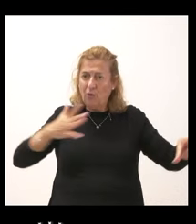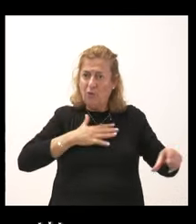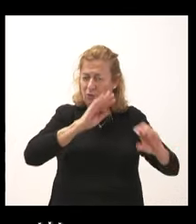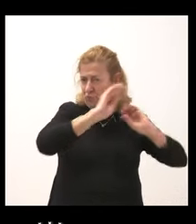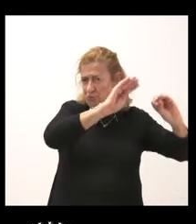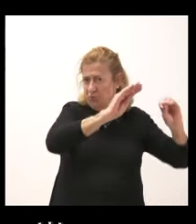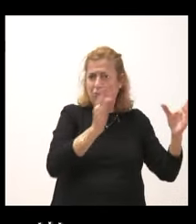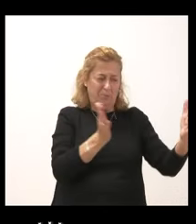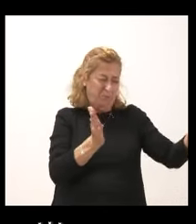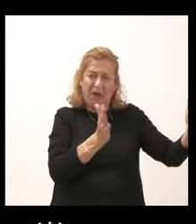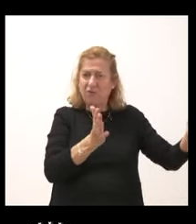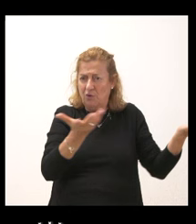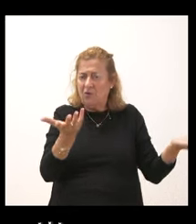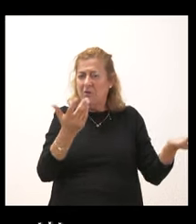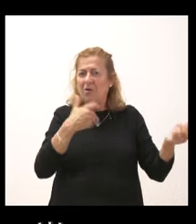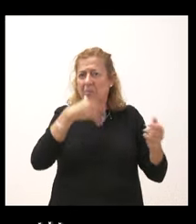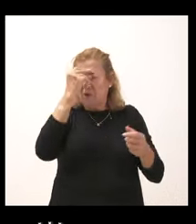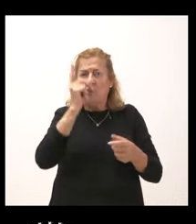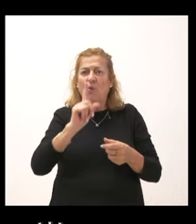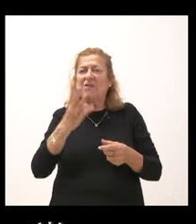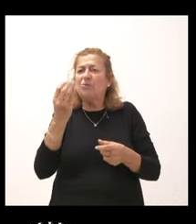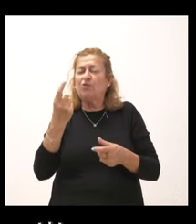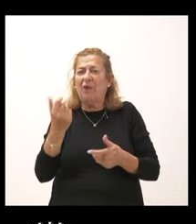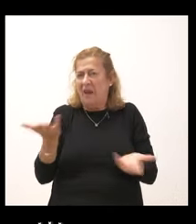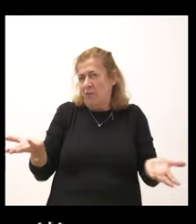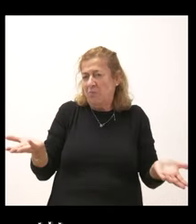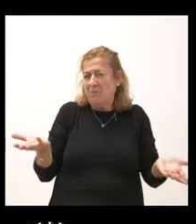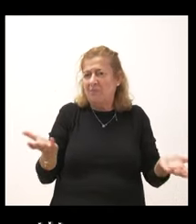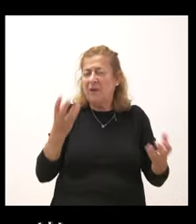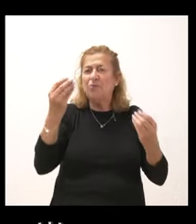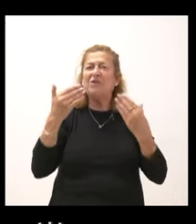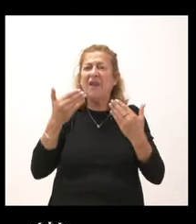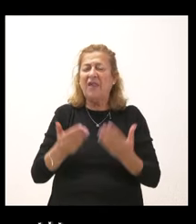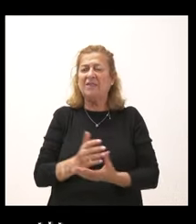corto y supongo que no sería mucho dinero. Muchas gracias.